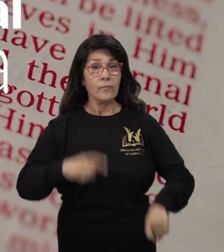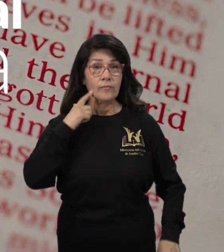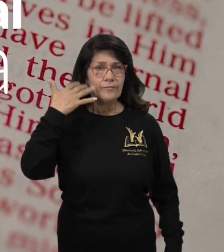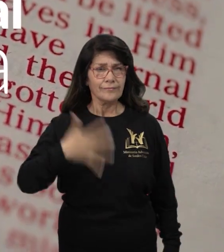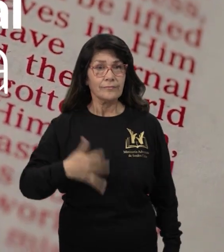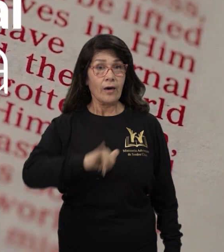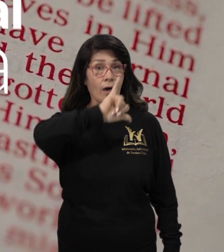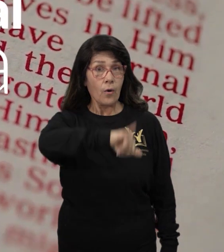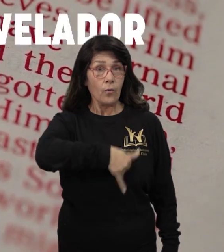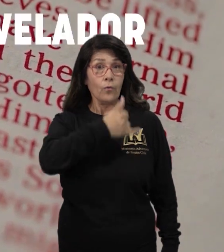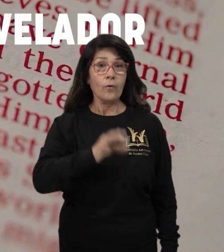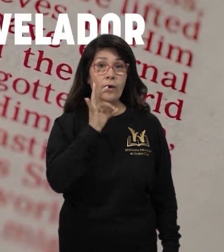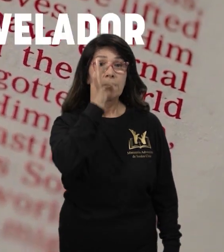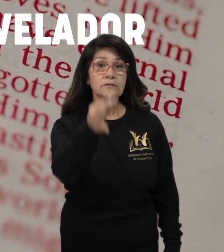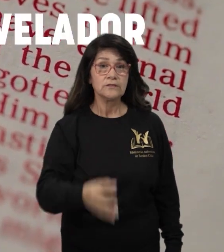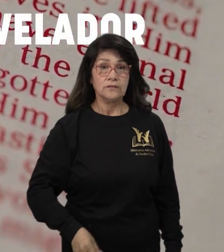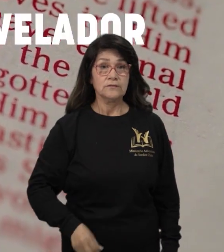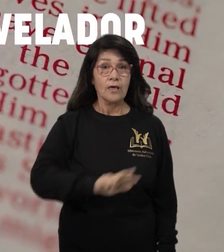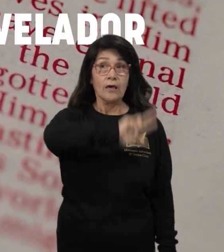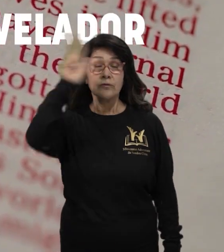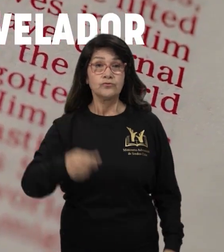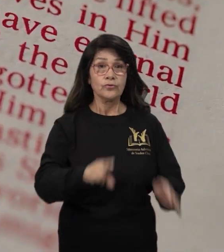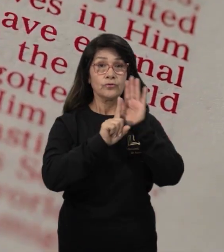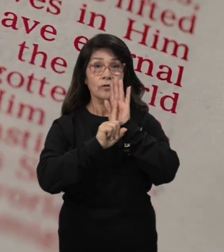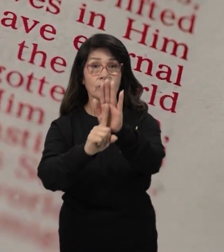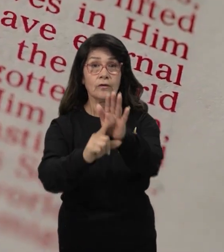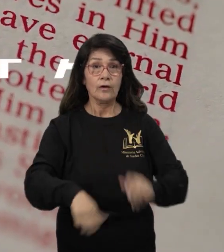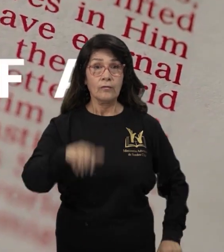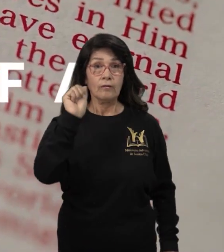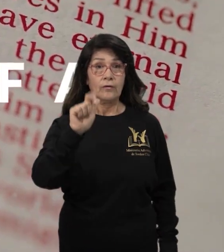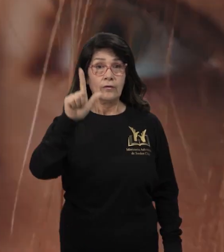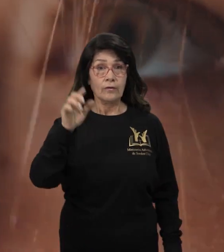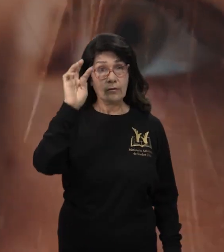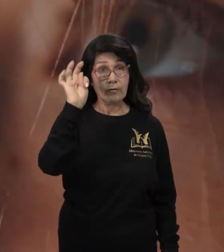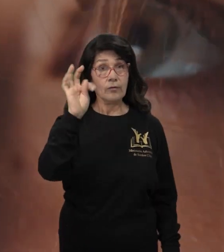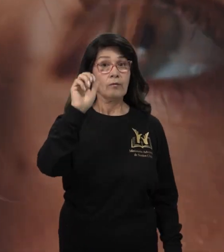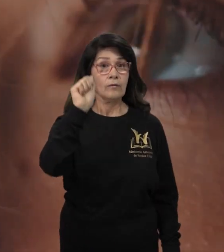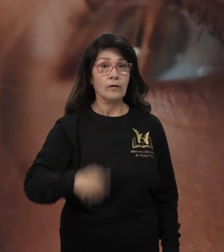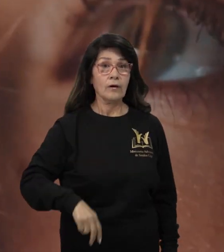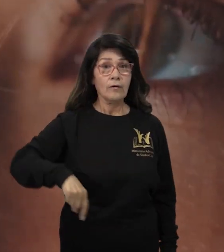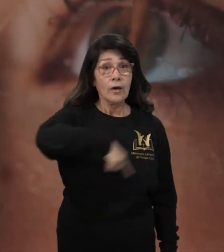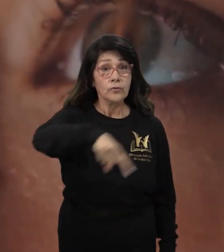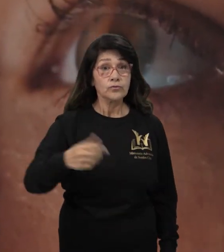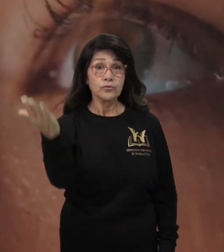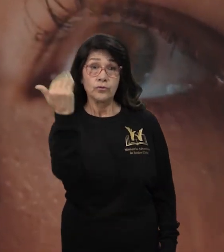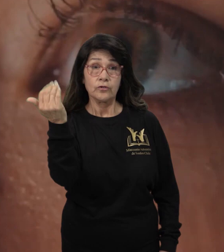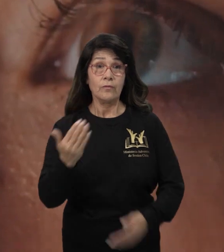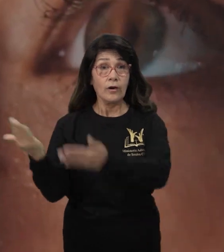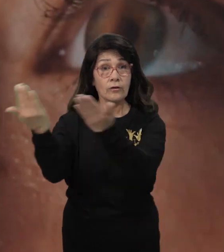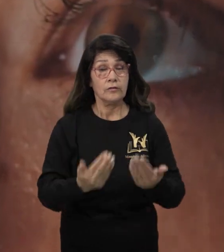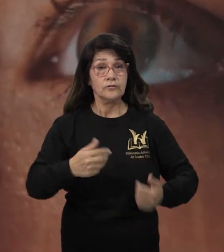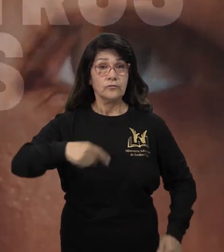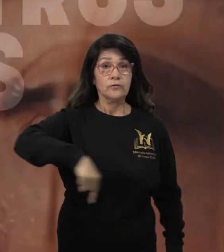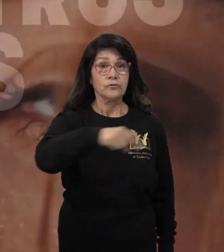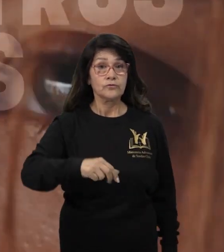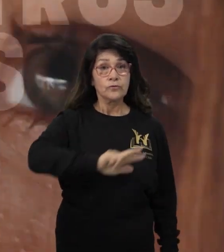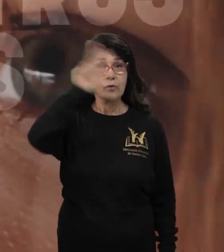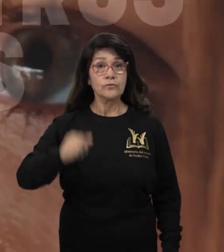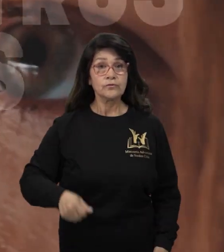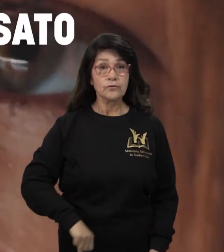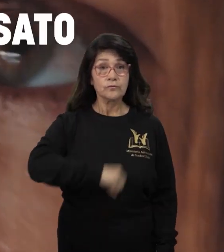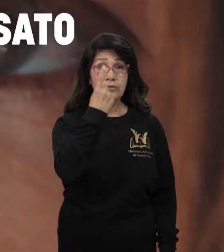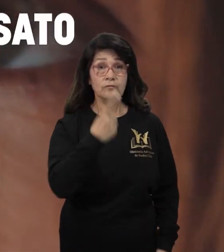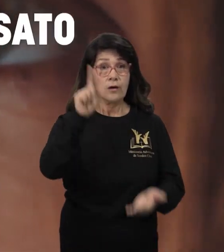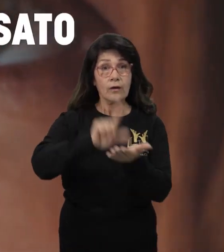principal piedra angular, y para Juan el revelador, Él es el alfa. Cuando la llamada a poner a Dios en primer lugar resuena a nuestros